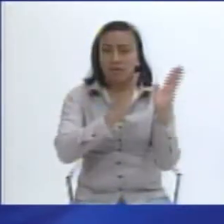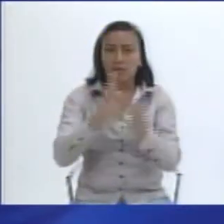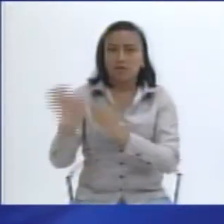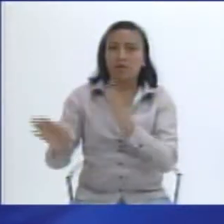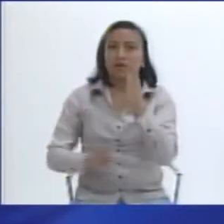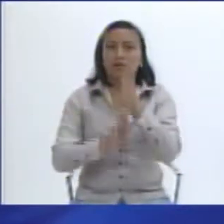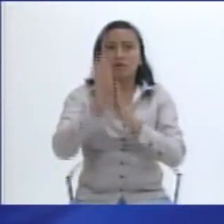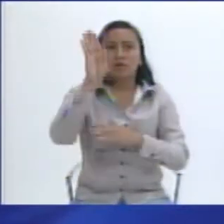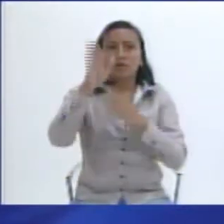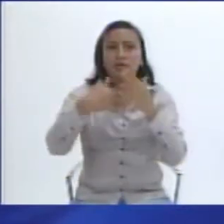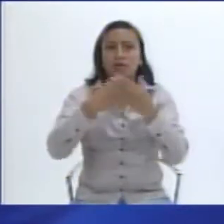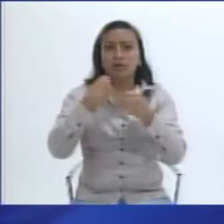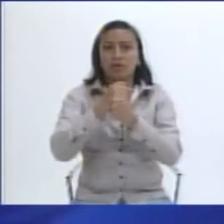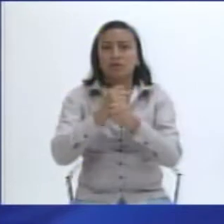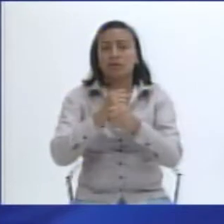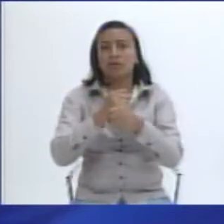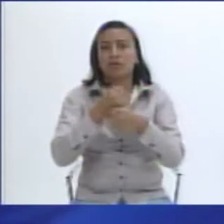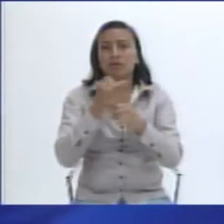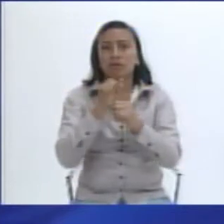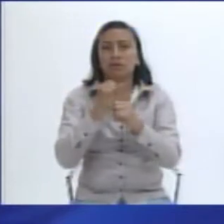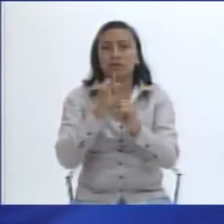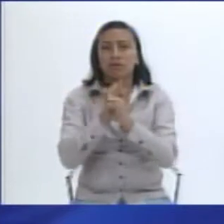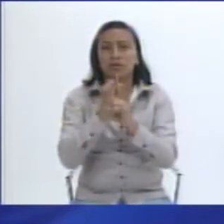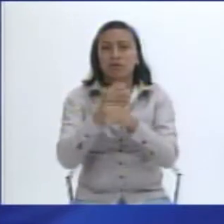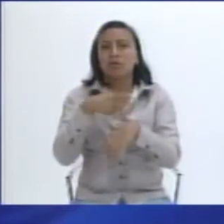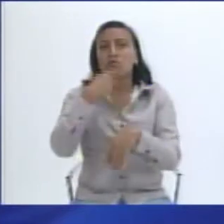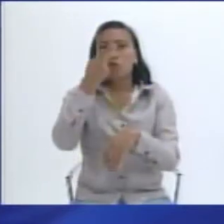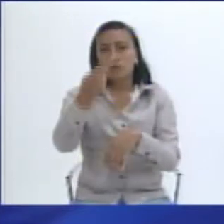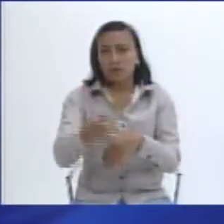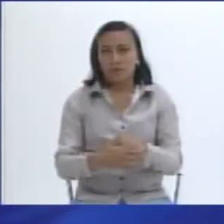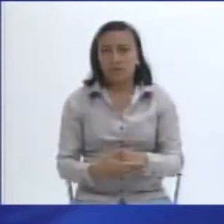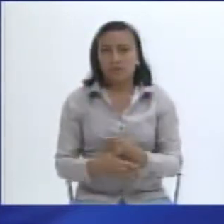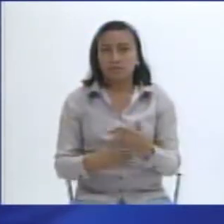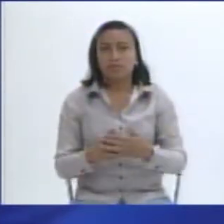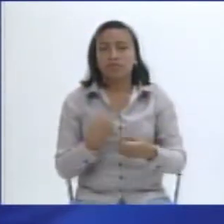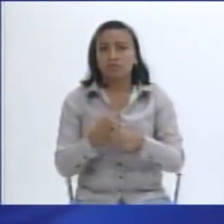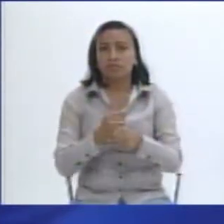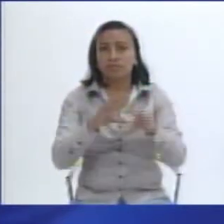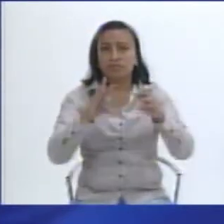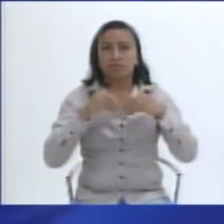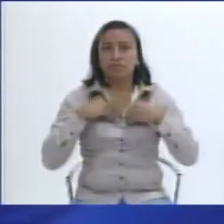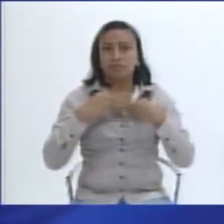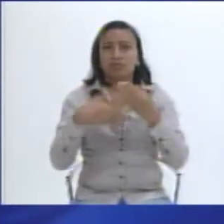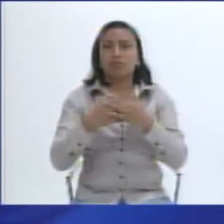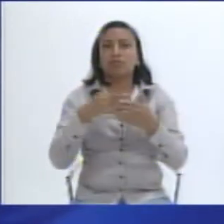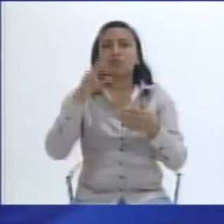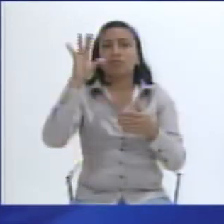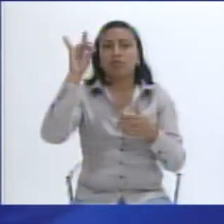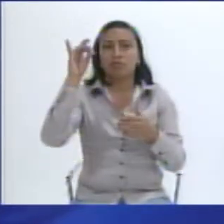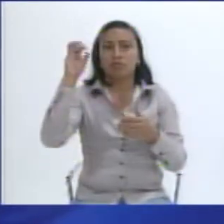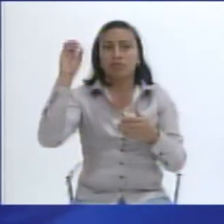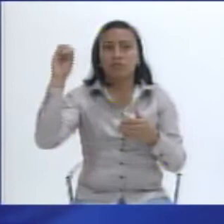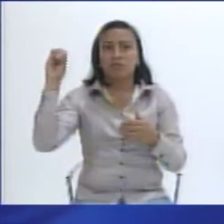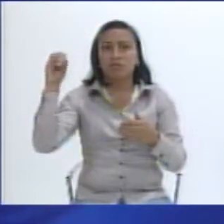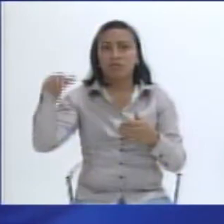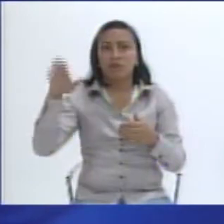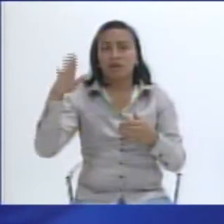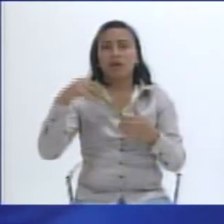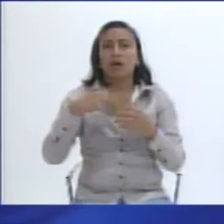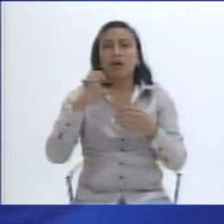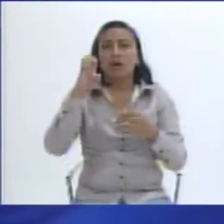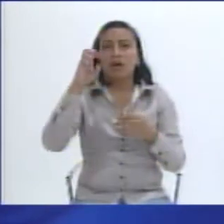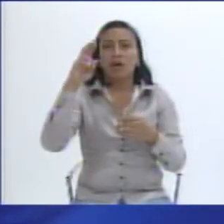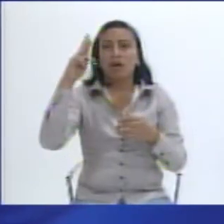y la gestión de las finanzas públicas. Es un proyecto que tiene un financiamiento global de 780 mil euros, de los cuales la Unión Europea